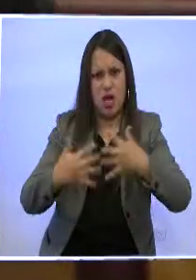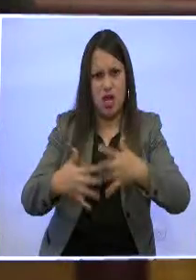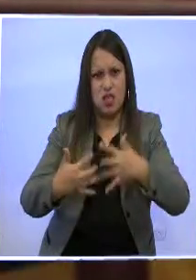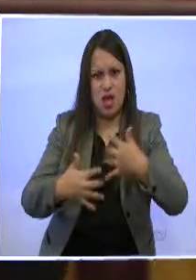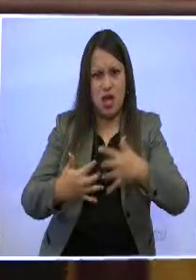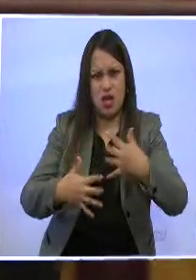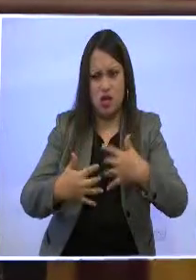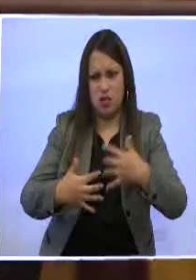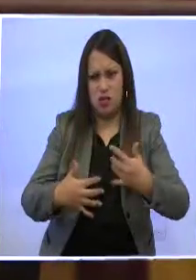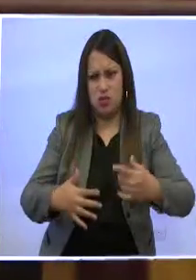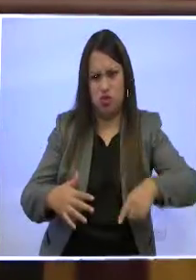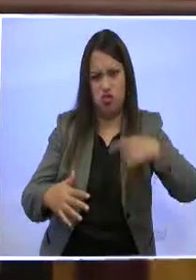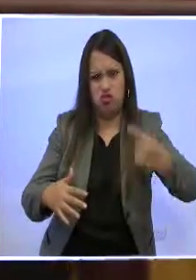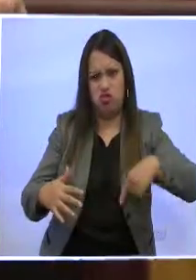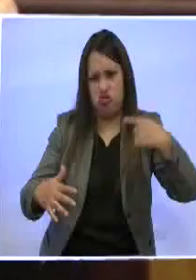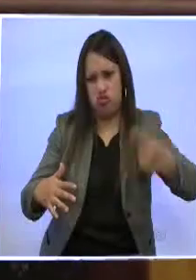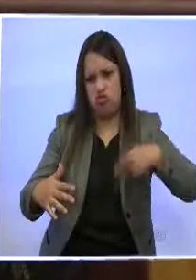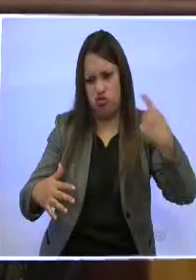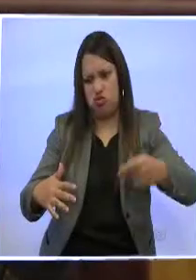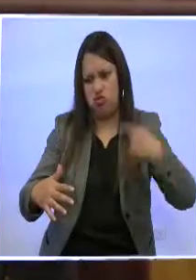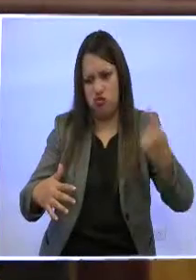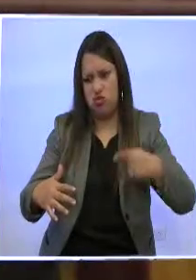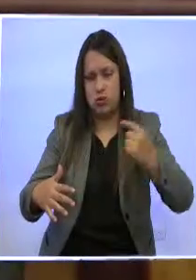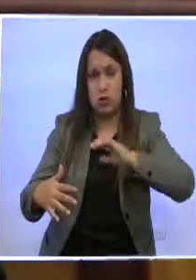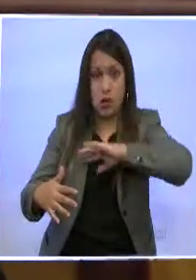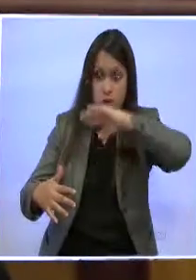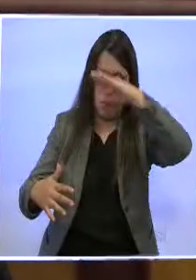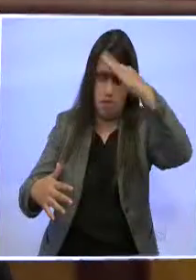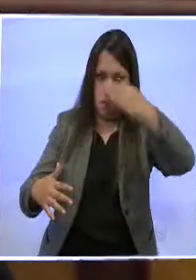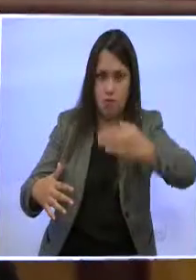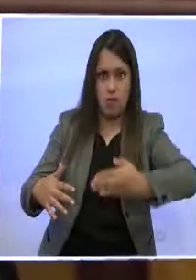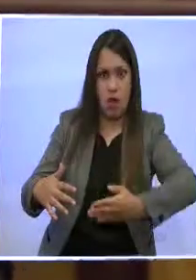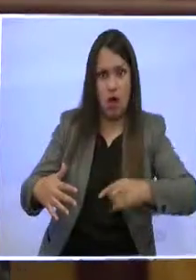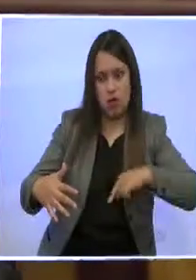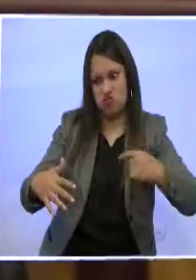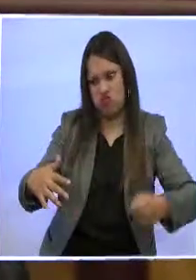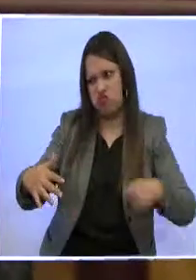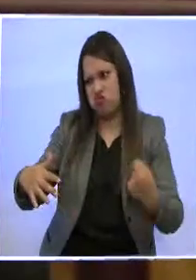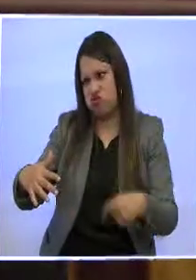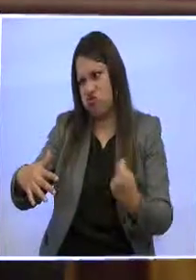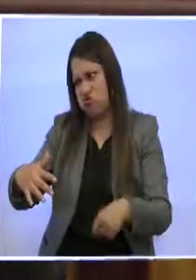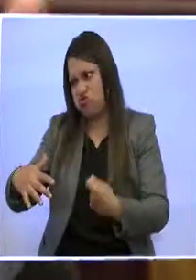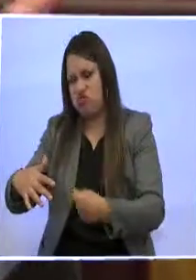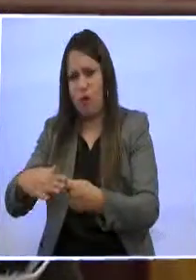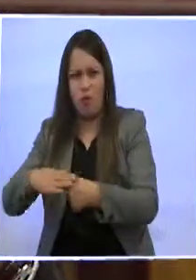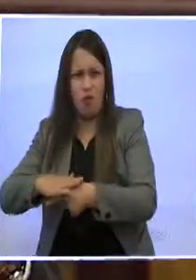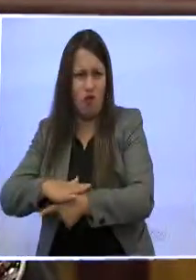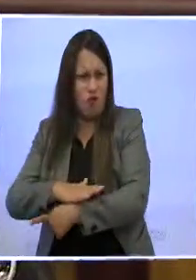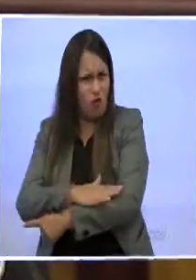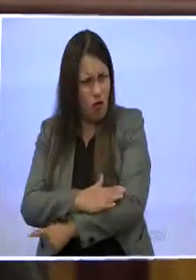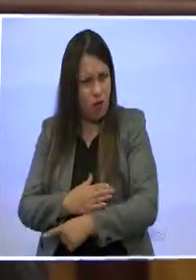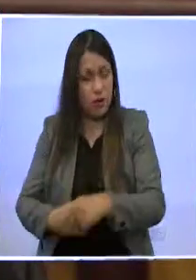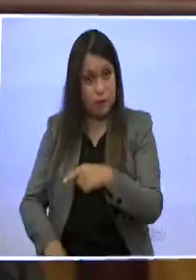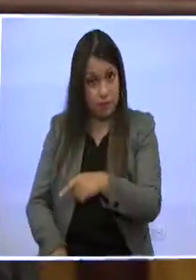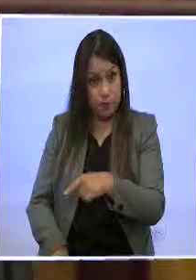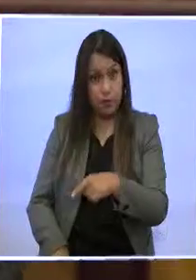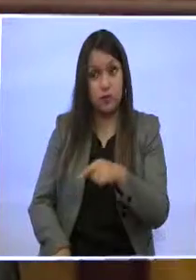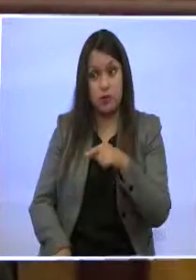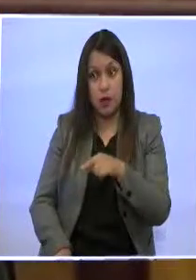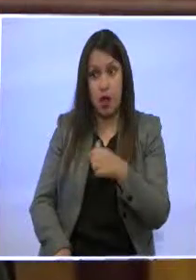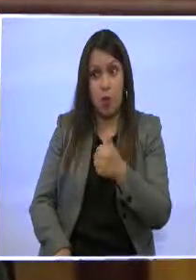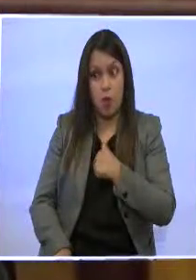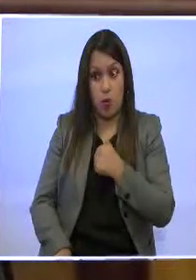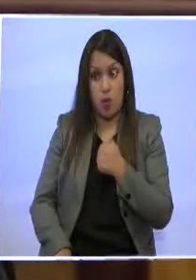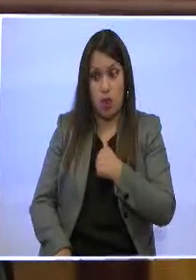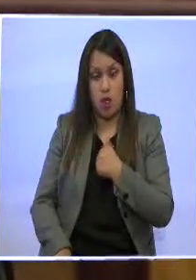revisarse al centímetro los costos, porque este es un equipo que no se encuentra en ferretería, sino que es propiedad del contratista y, por tanto,